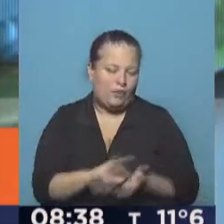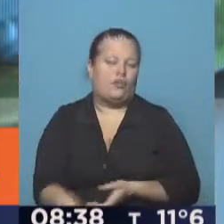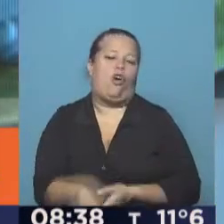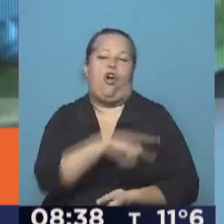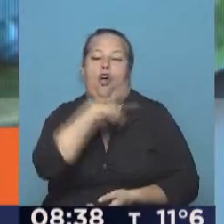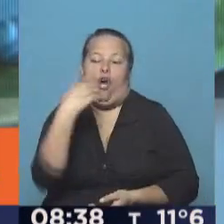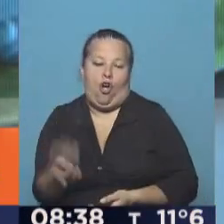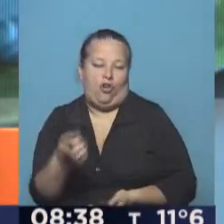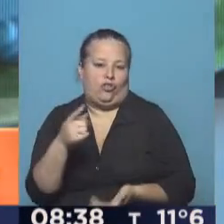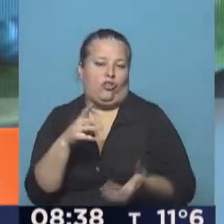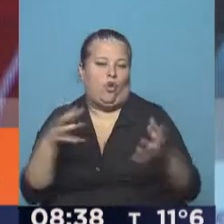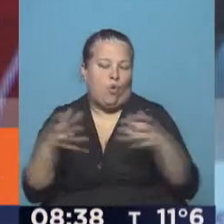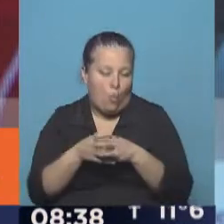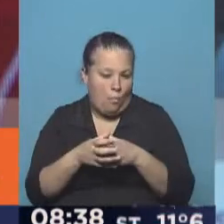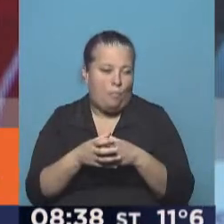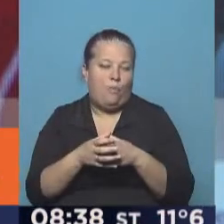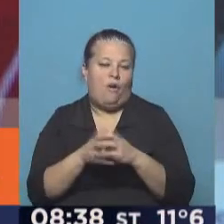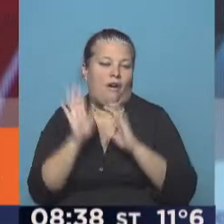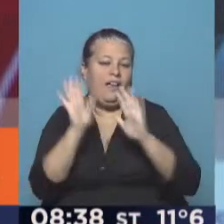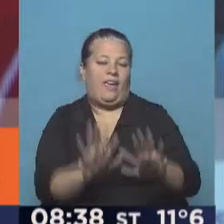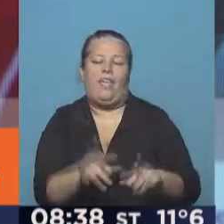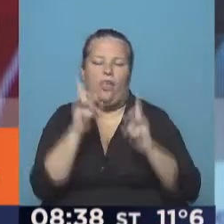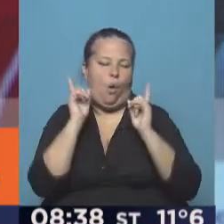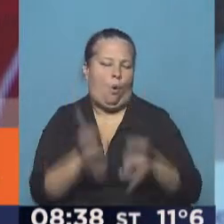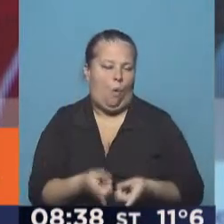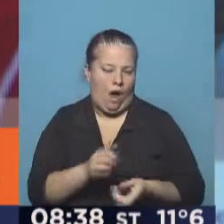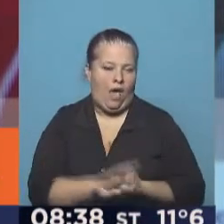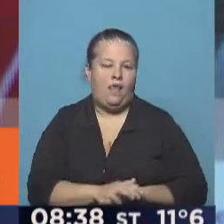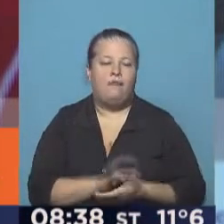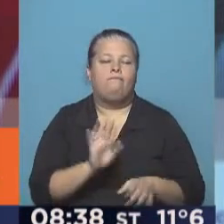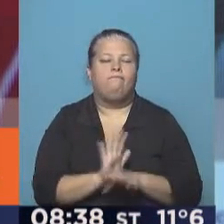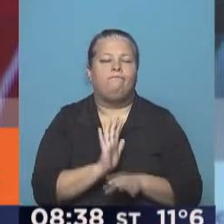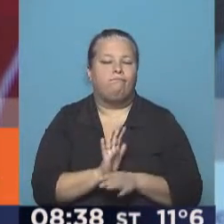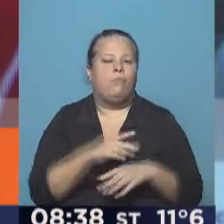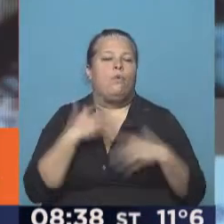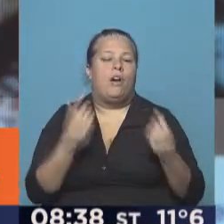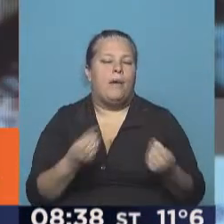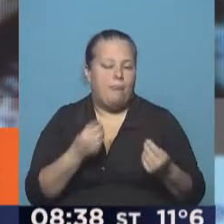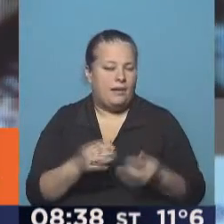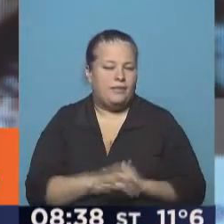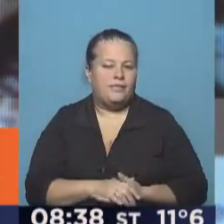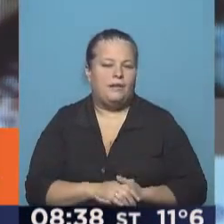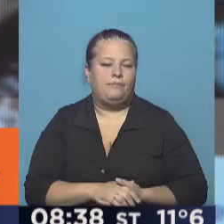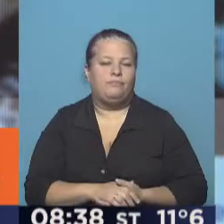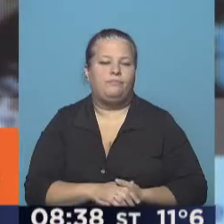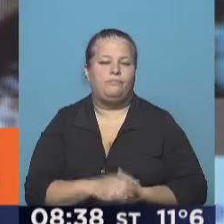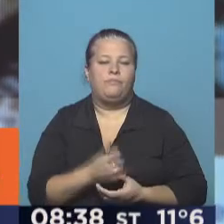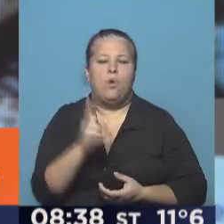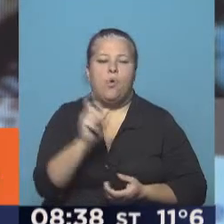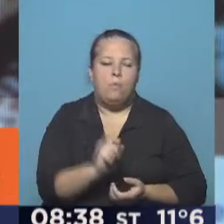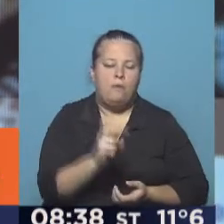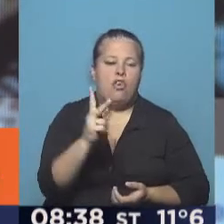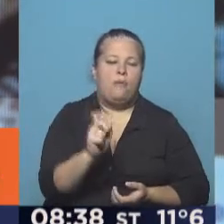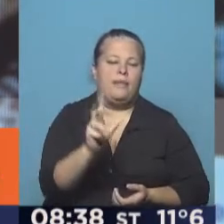colectivo que queda en la misma situación. Es decir, bueno, ¿qué pasa un mes, dos